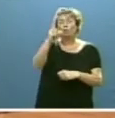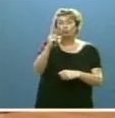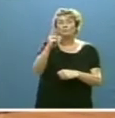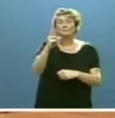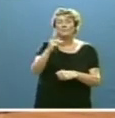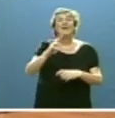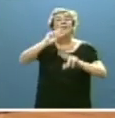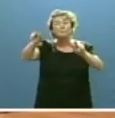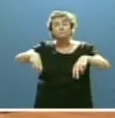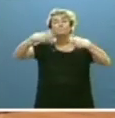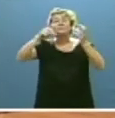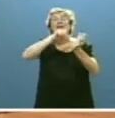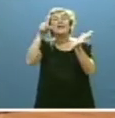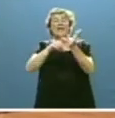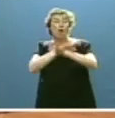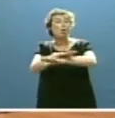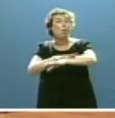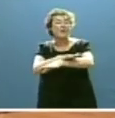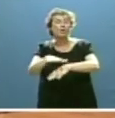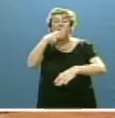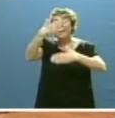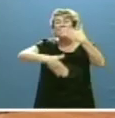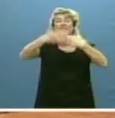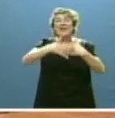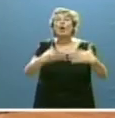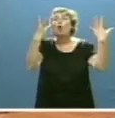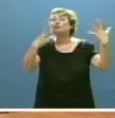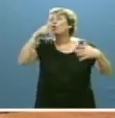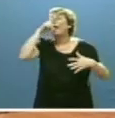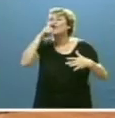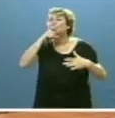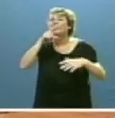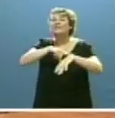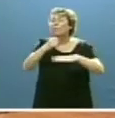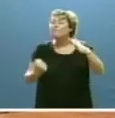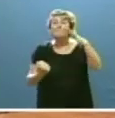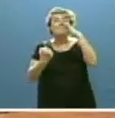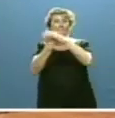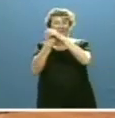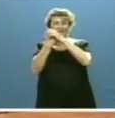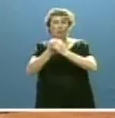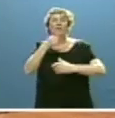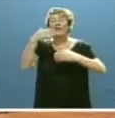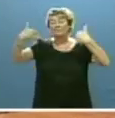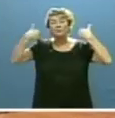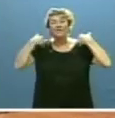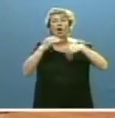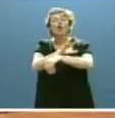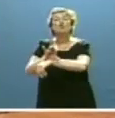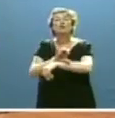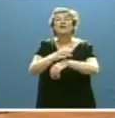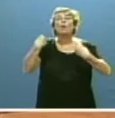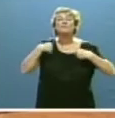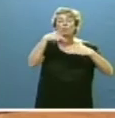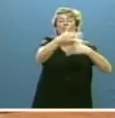Dos, modificaremos la ley de gobierno para limitar a ocho años el tiempo máximo de desempeño de la responsabilidad de consejero en un